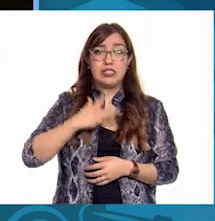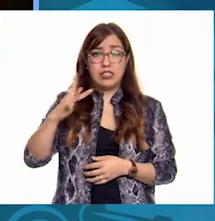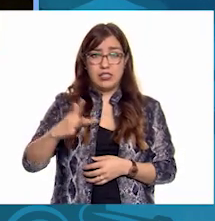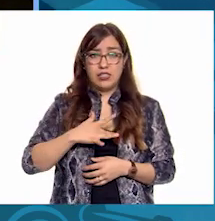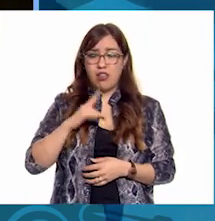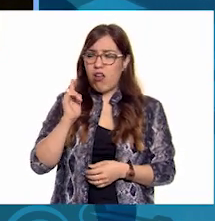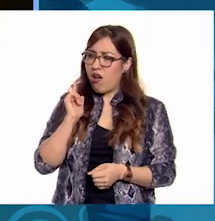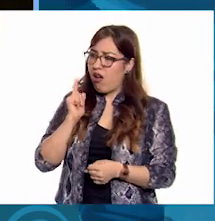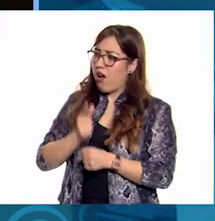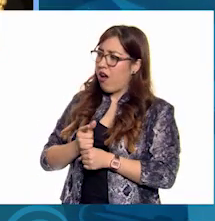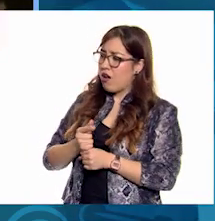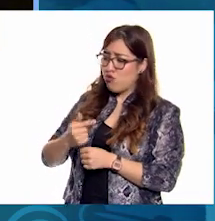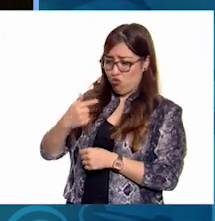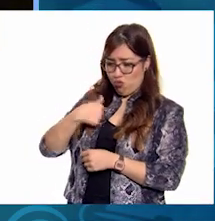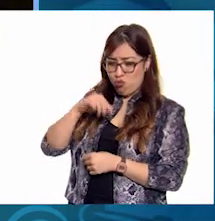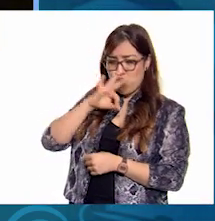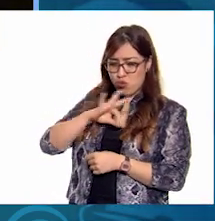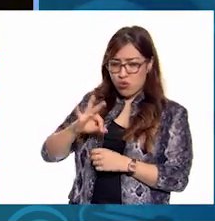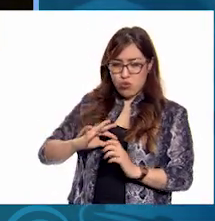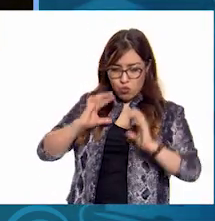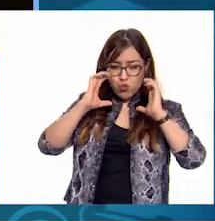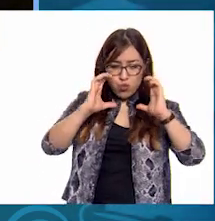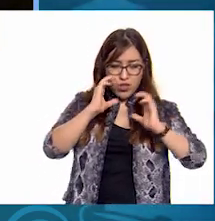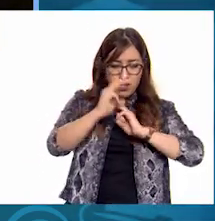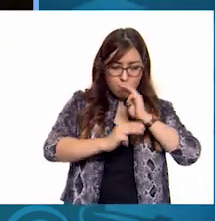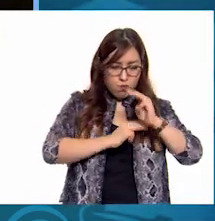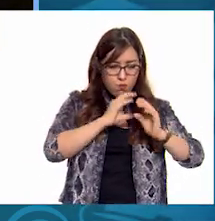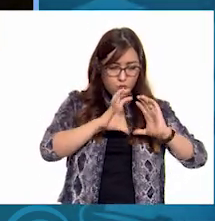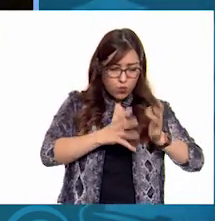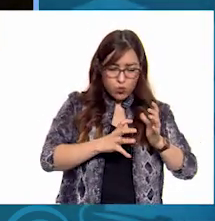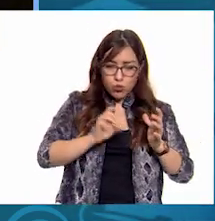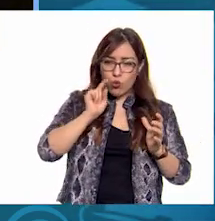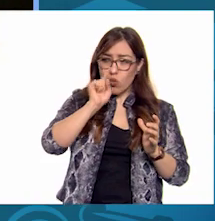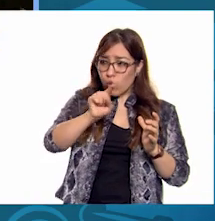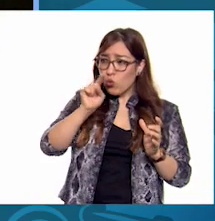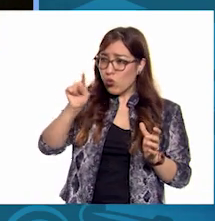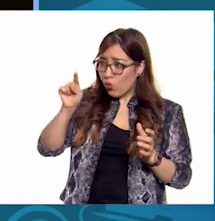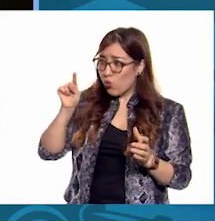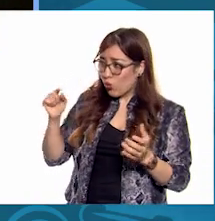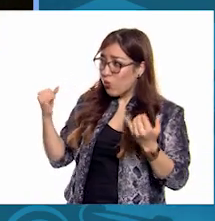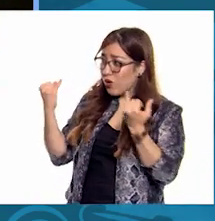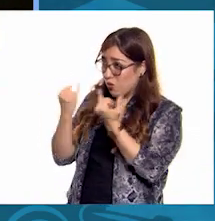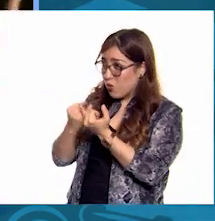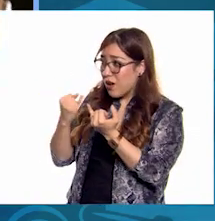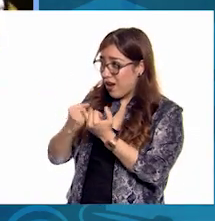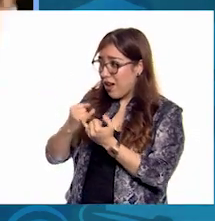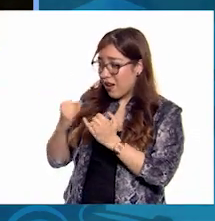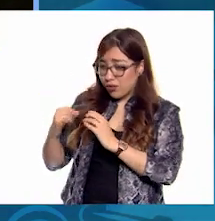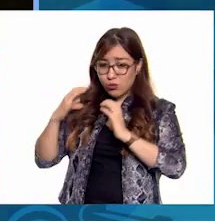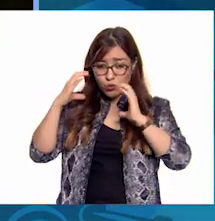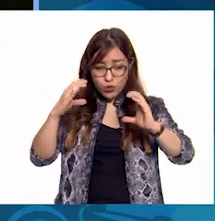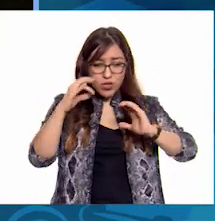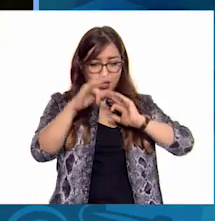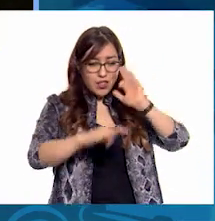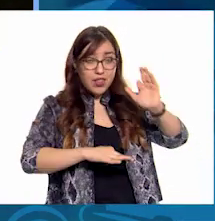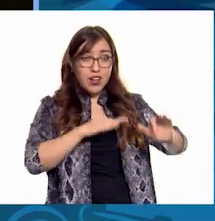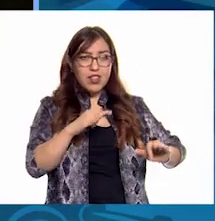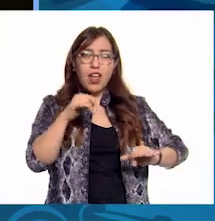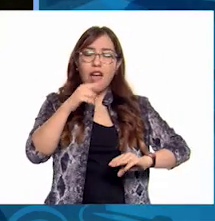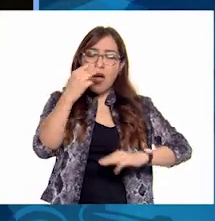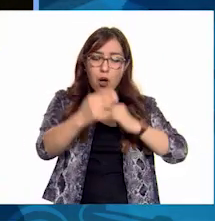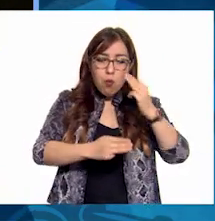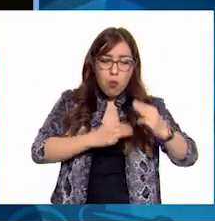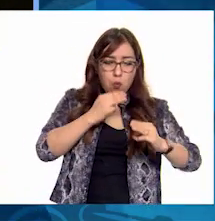Cuida la naturaleza Y cuida su planeta Esta sabe dar las gracias Con infinidad de regalos